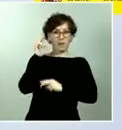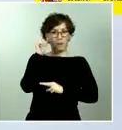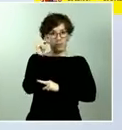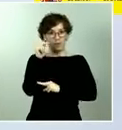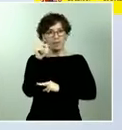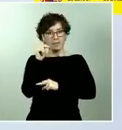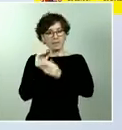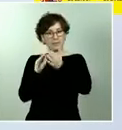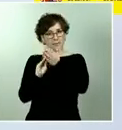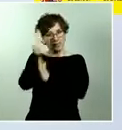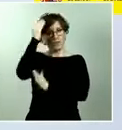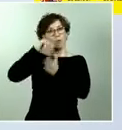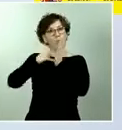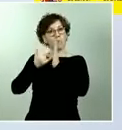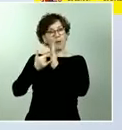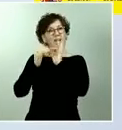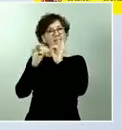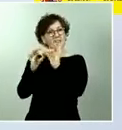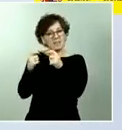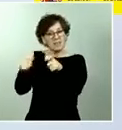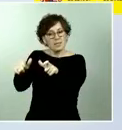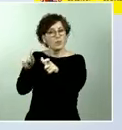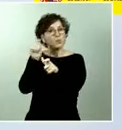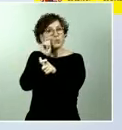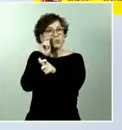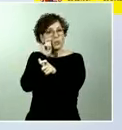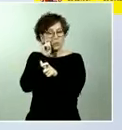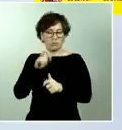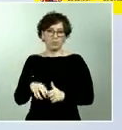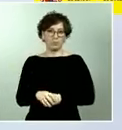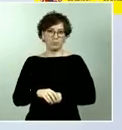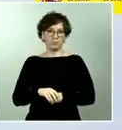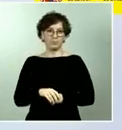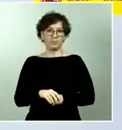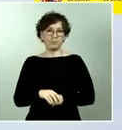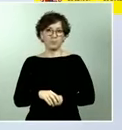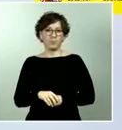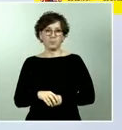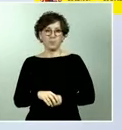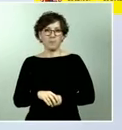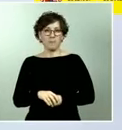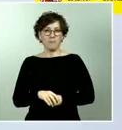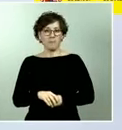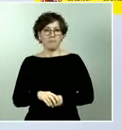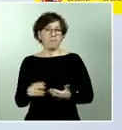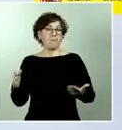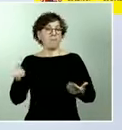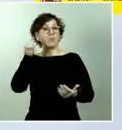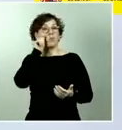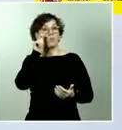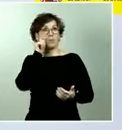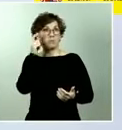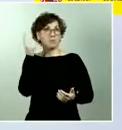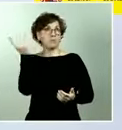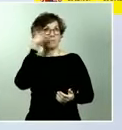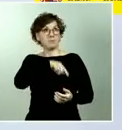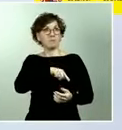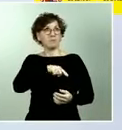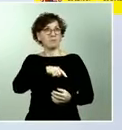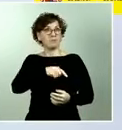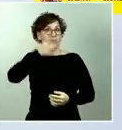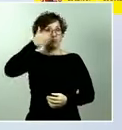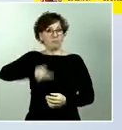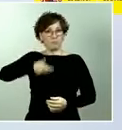turismo el turismo como todo el mundo sabe es una de las actividades fundamentales en el nuestro país que tiene una aportación al PIB